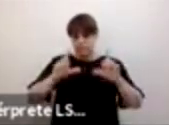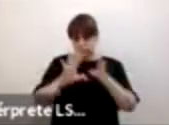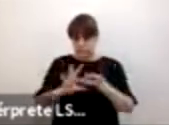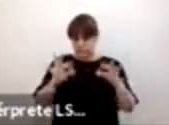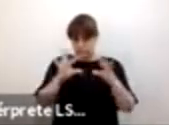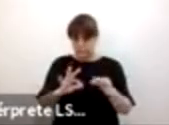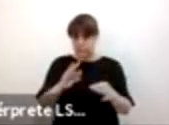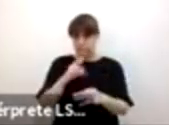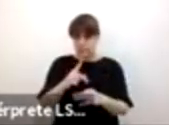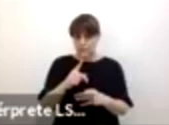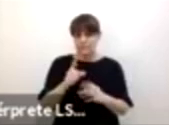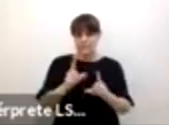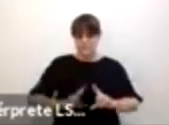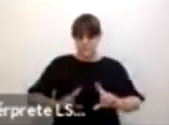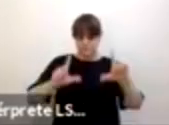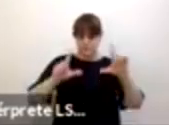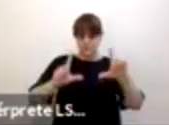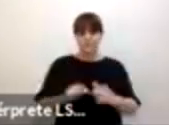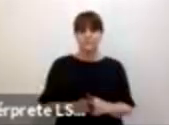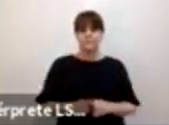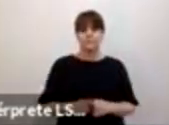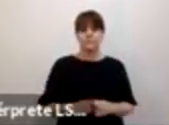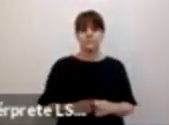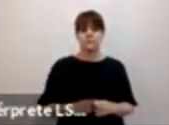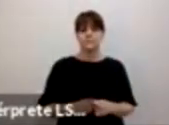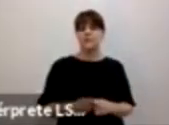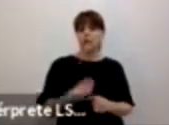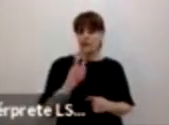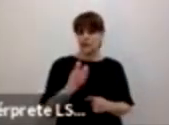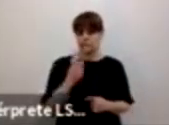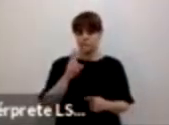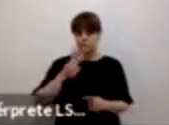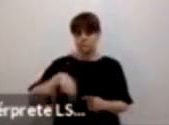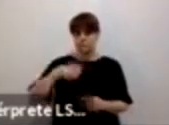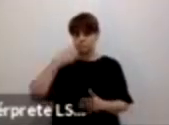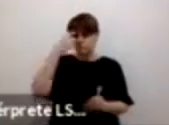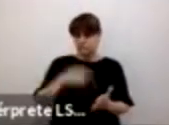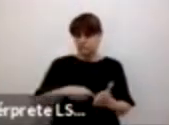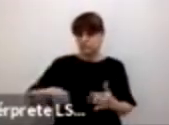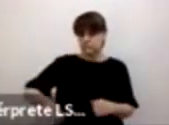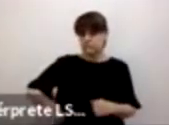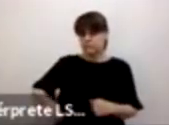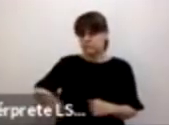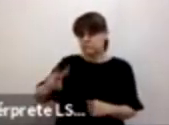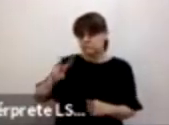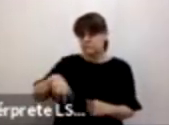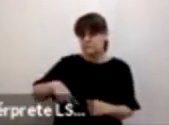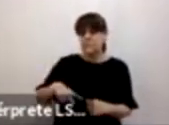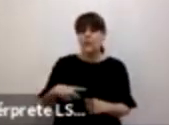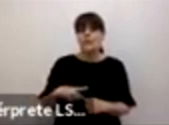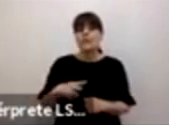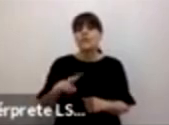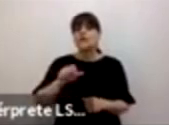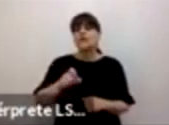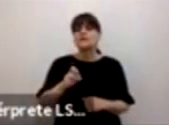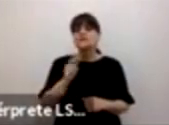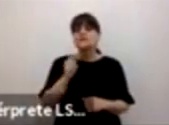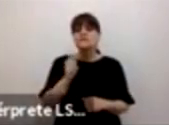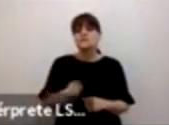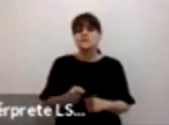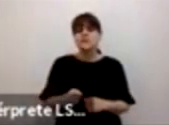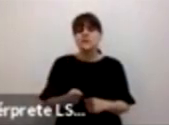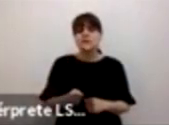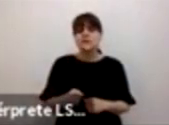la siguiente diapositiva esto me parece muy interesante es una unos resultados relevantes de un